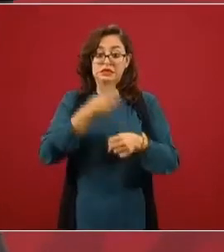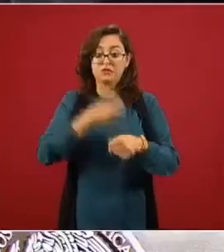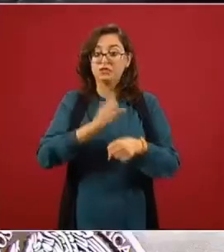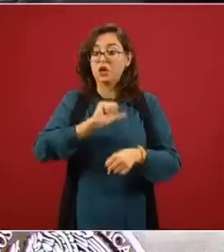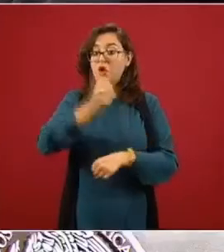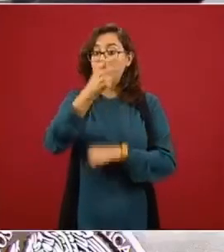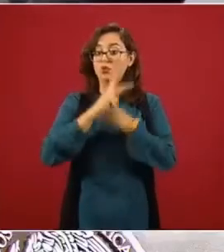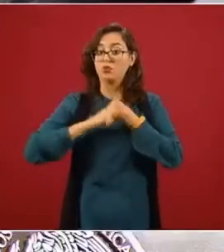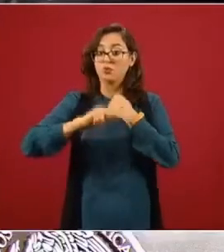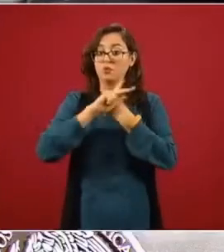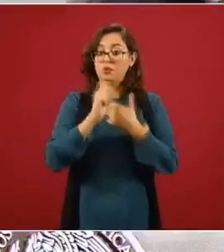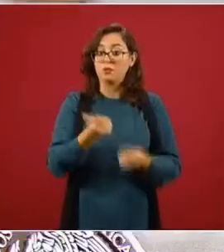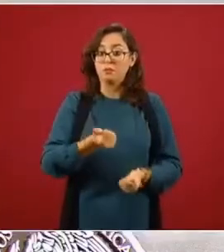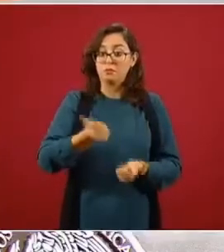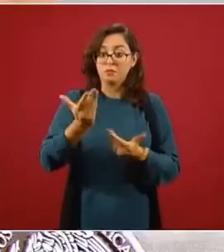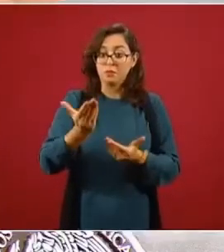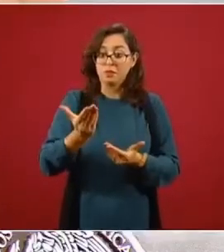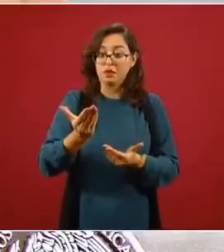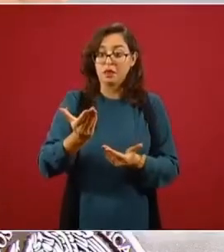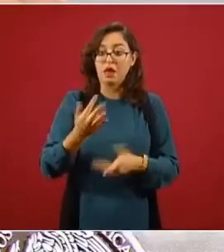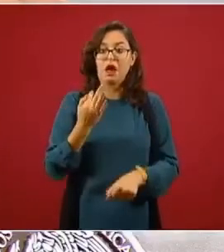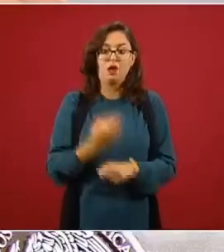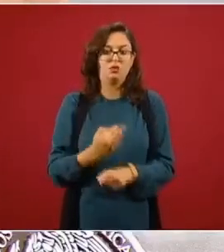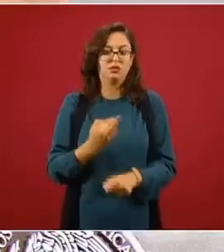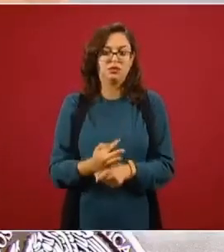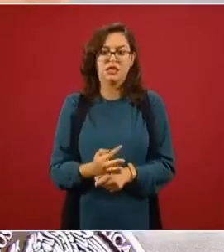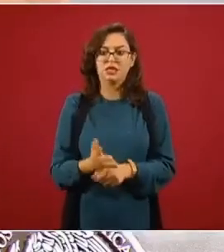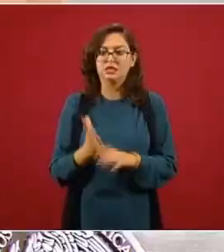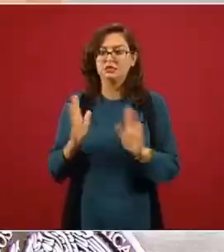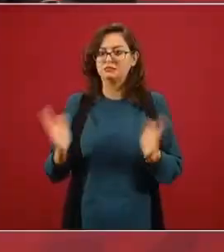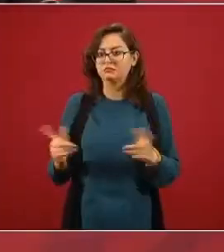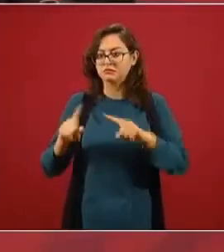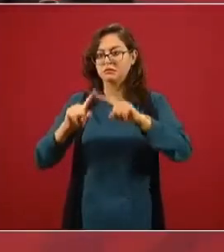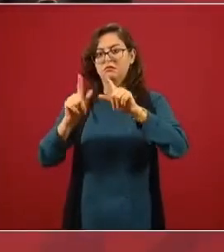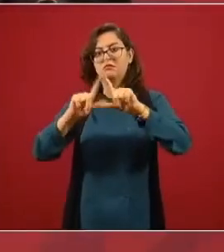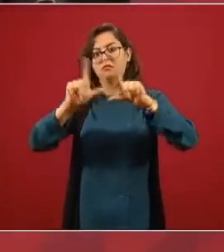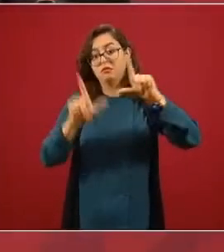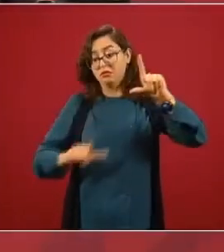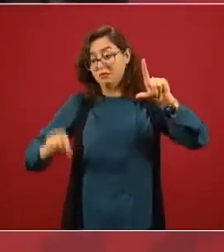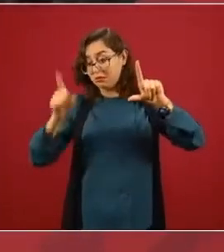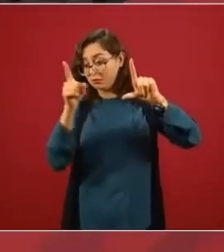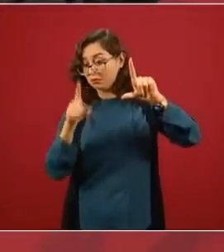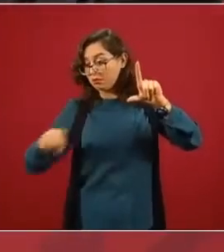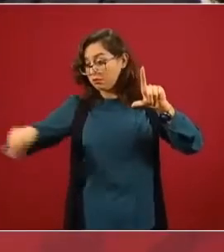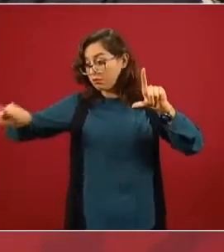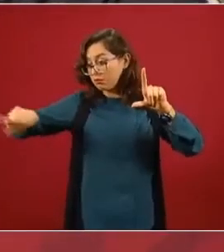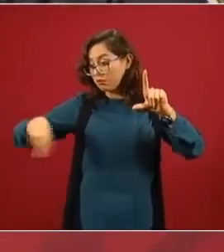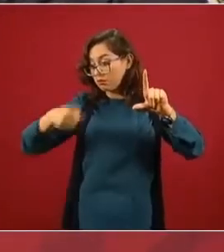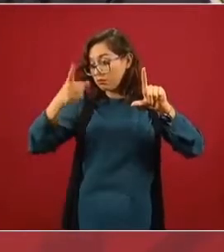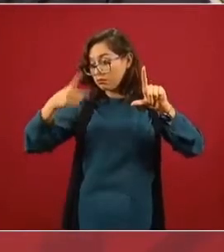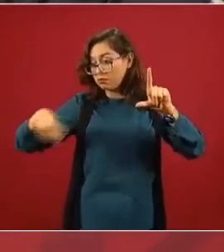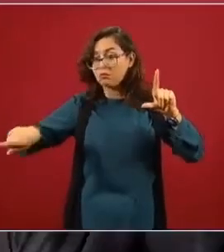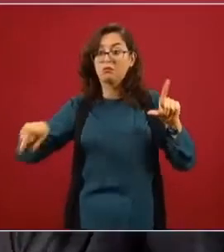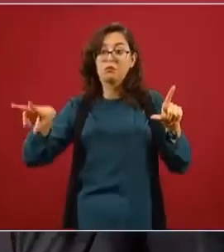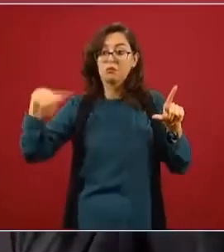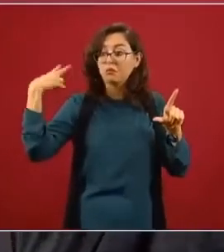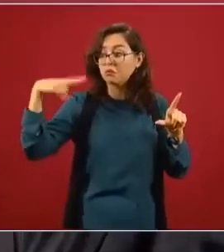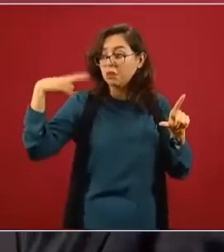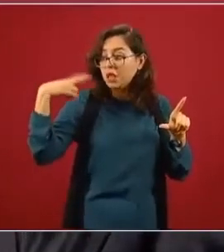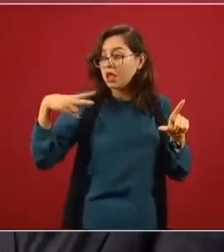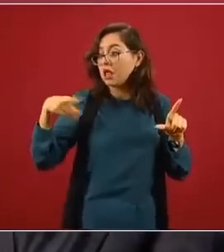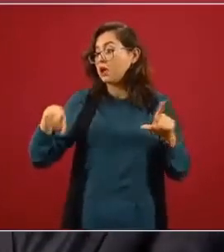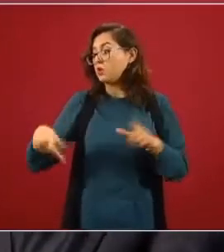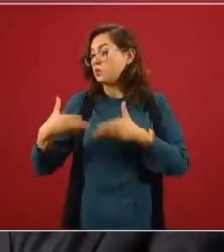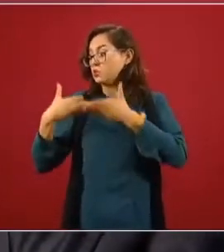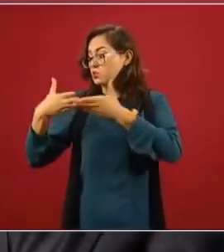ahora se están desarrollando todos los puertos del Golfo. Cuatzacoalco se está ampliando, se va a